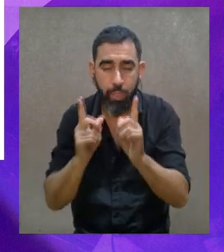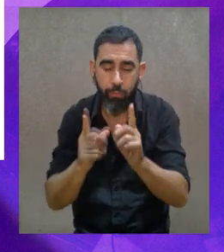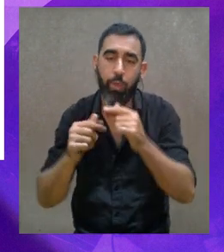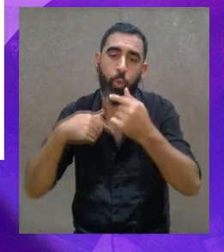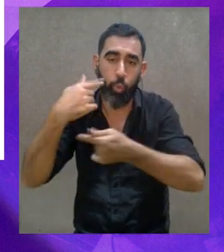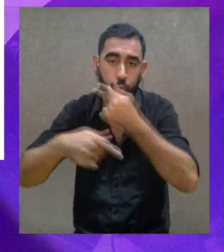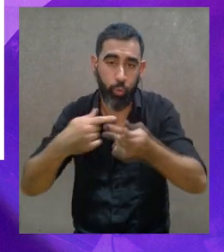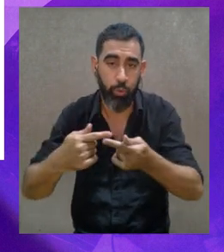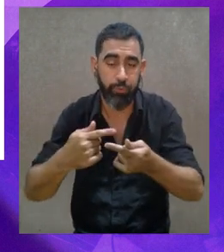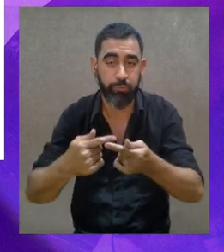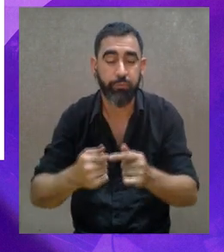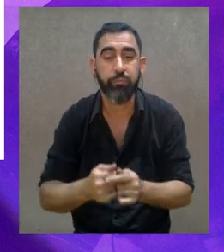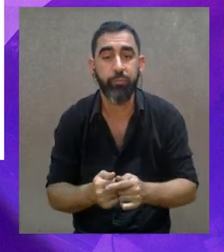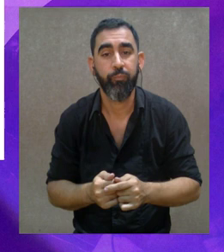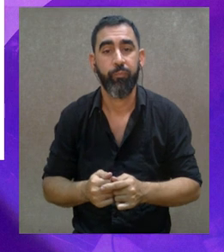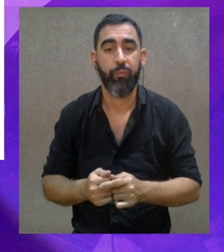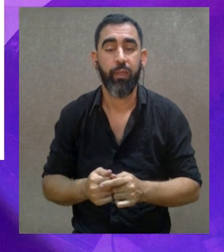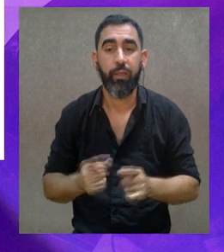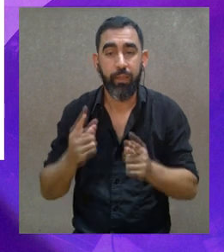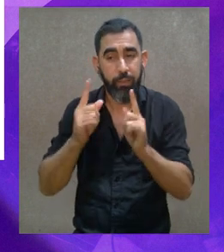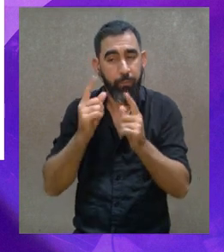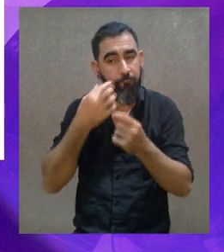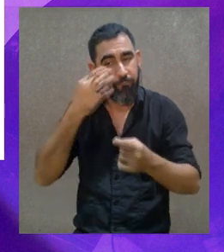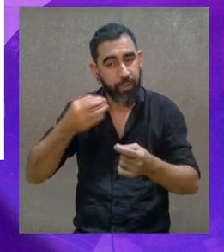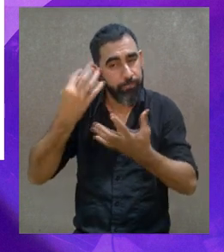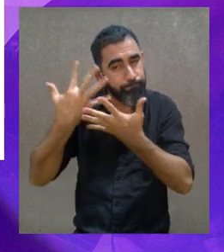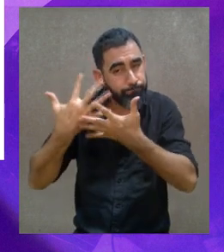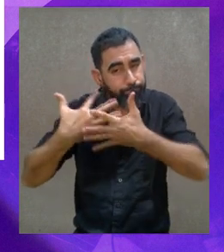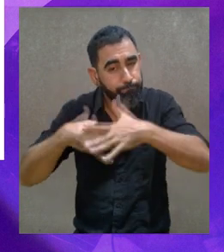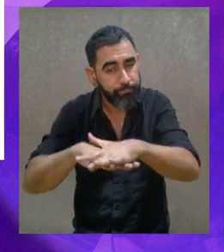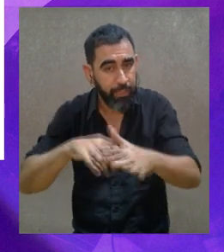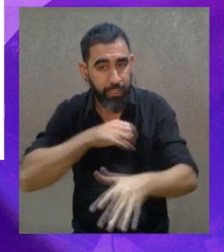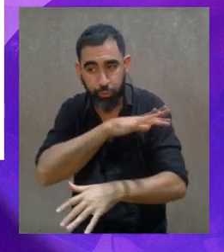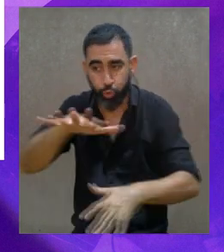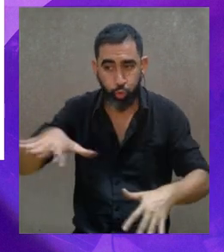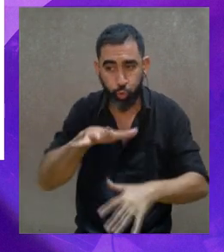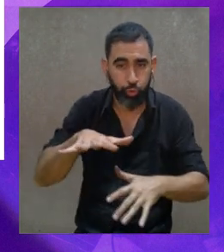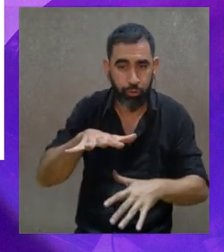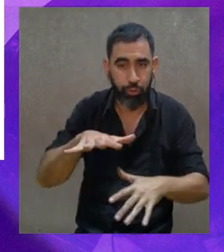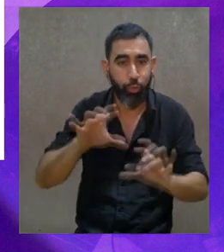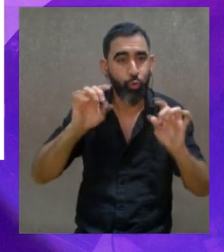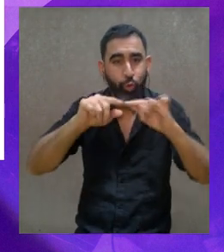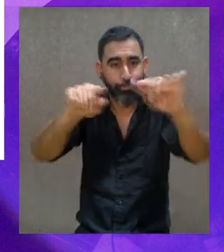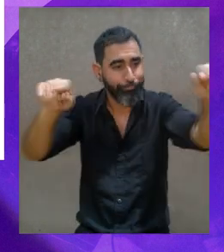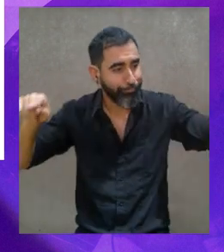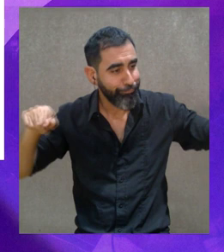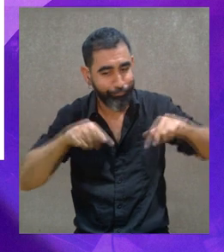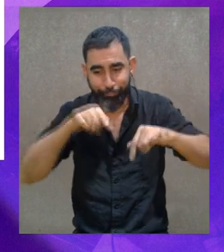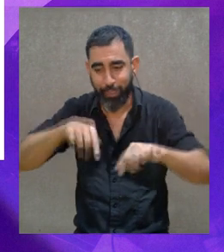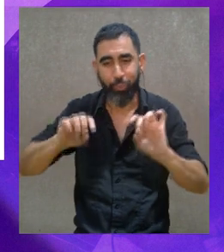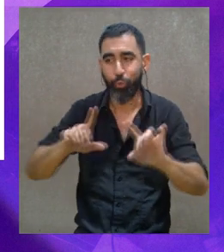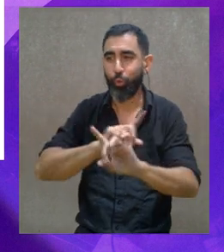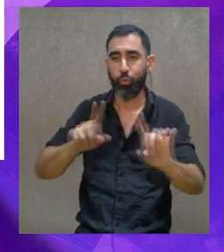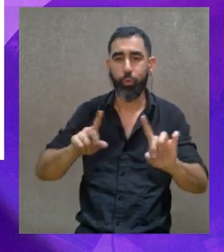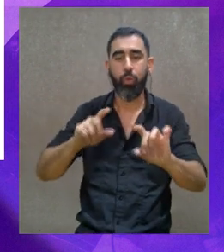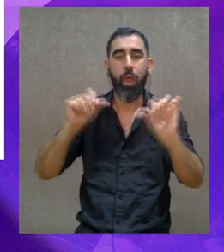pero lo debemos seguir haciendo del punto de vista de meternos en la sociedad realmente, de salir de la sala de conciertos,